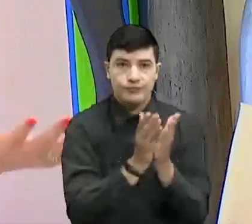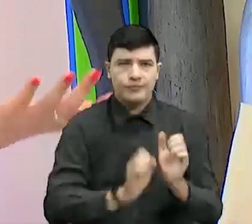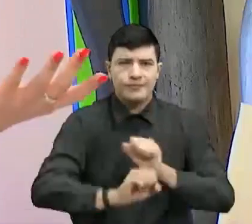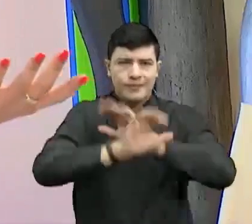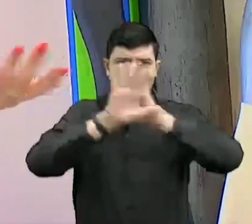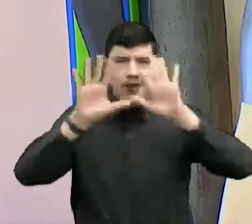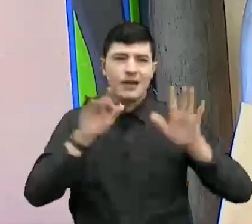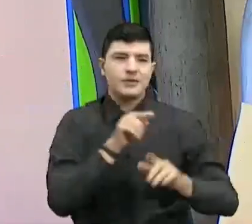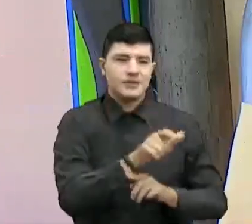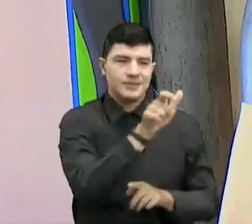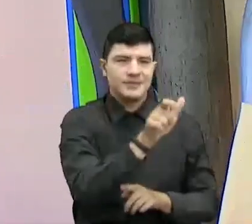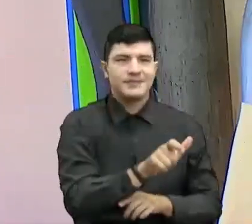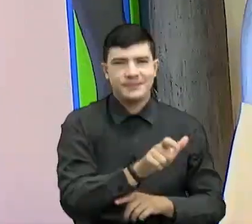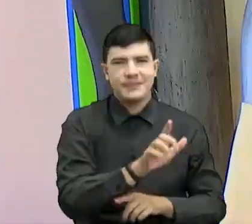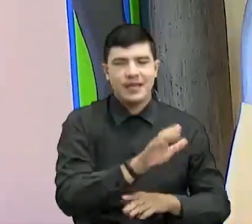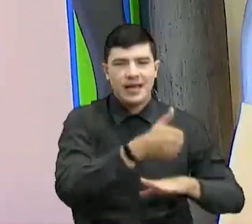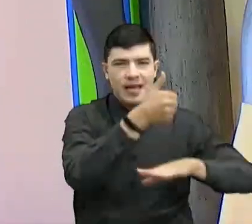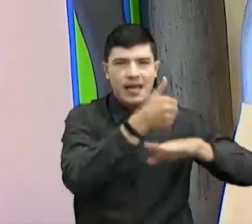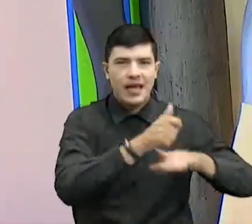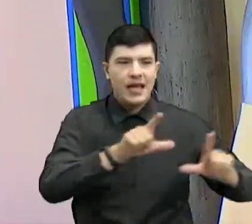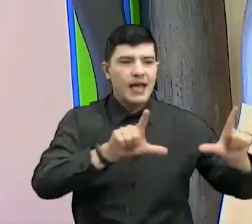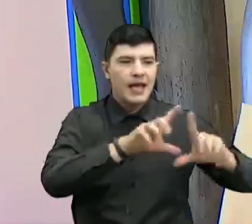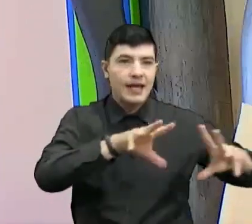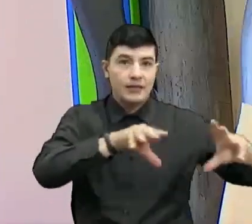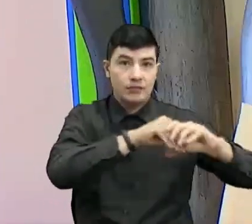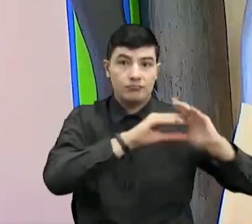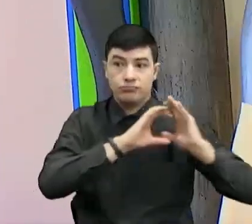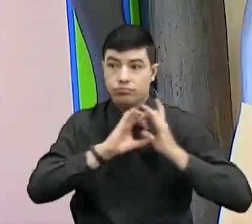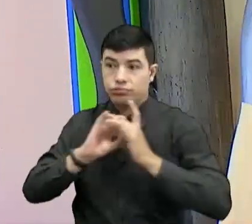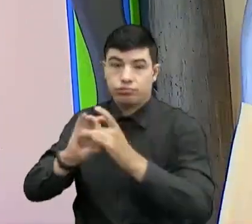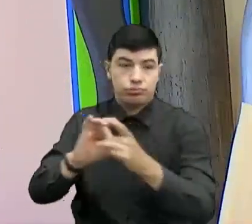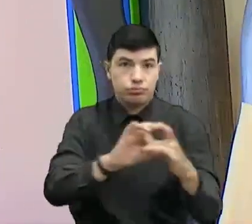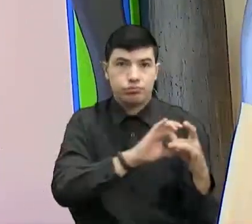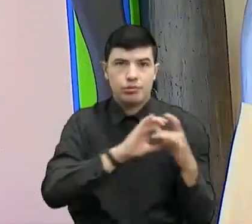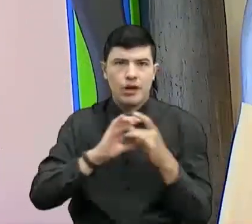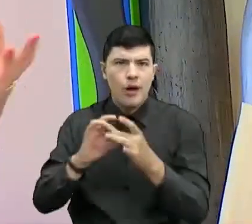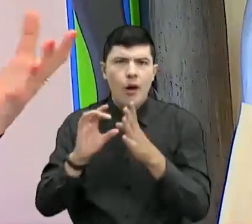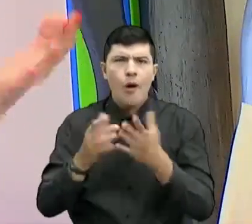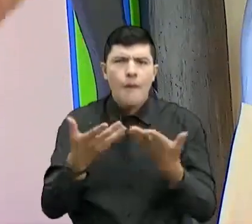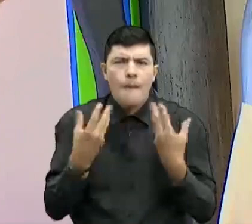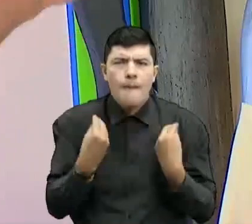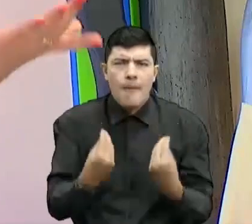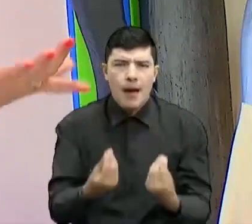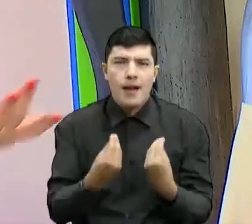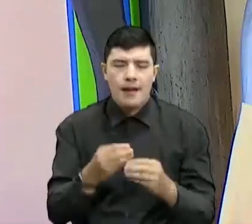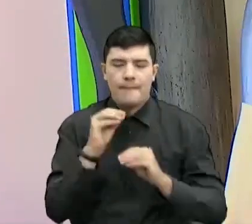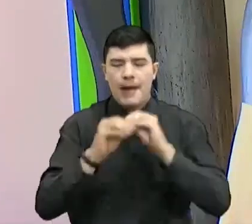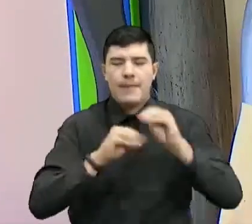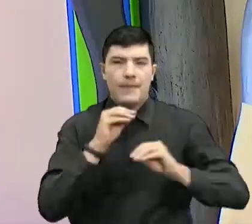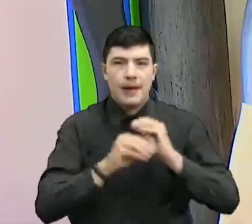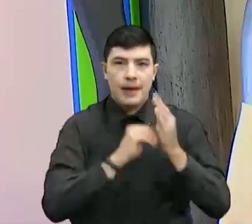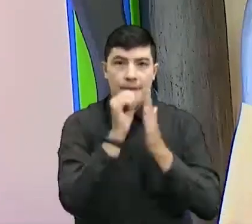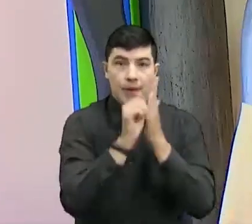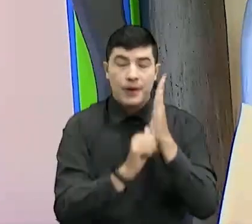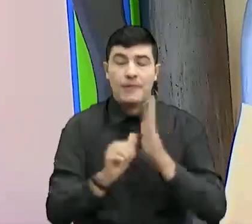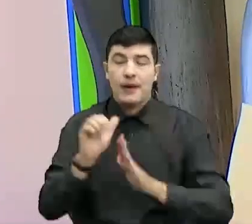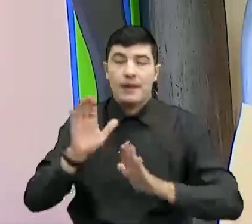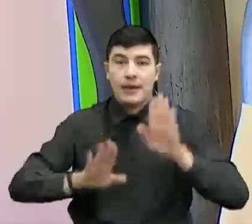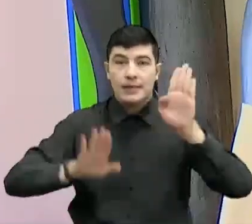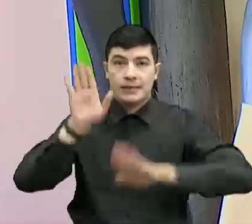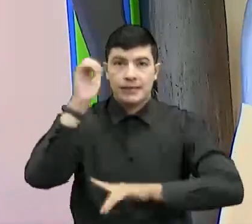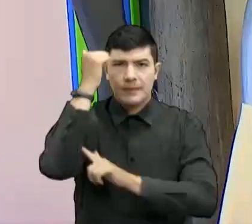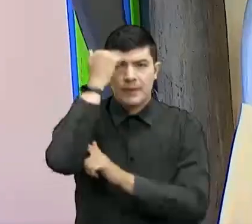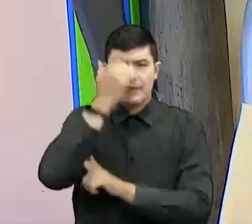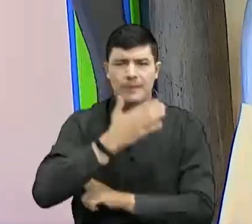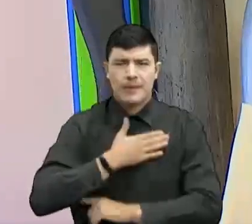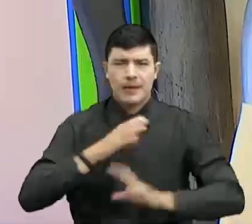a nuestro canal TROF, porque estas tres entidades se unieron para crear todo este espacio de presente profe, de mi clase, mi parche,